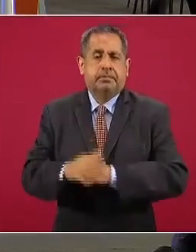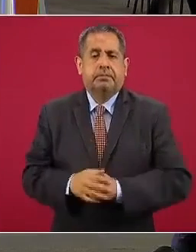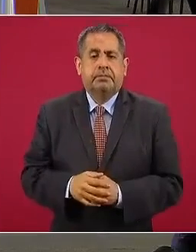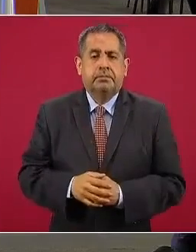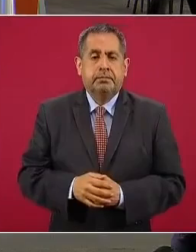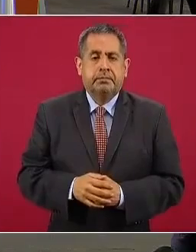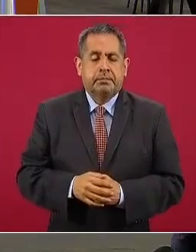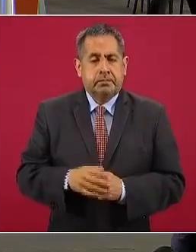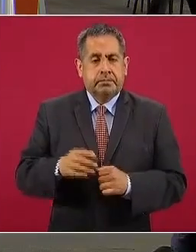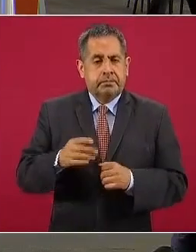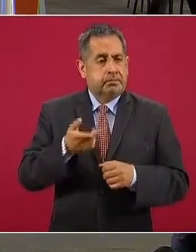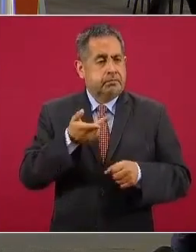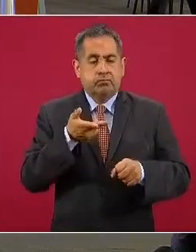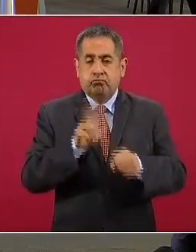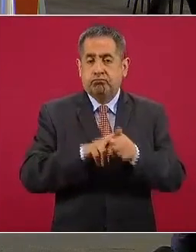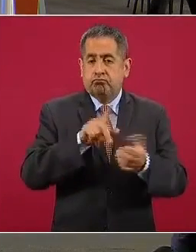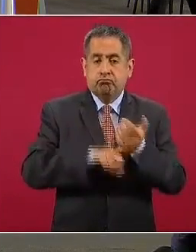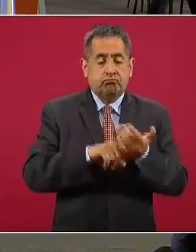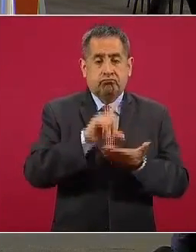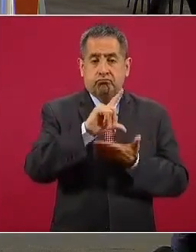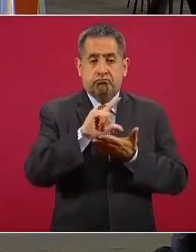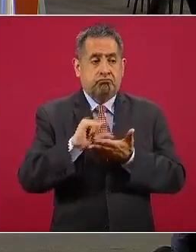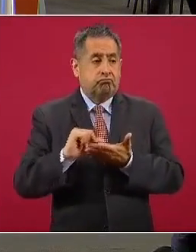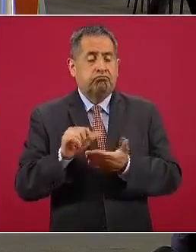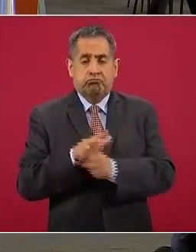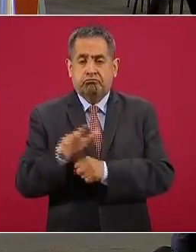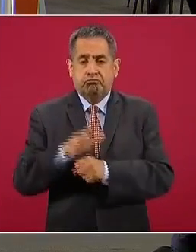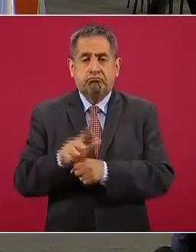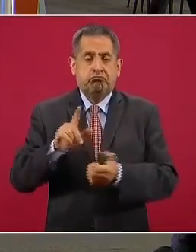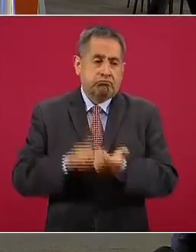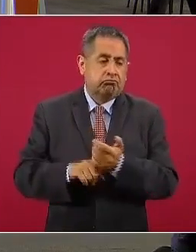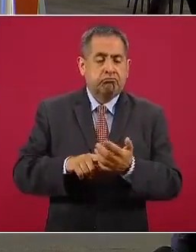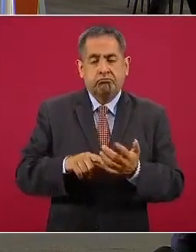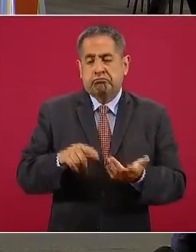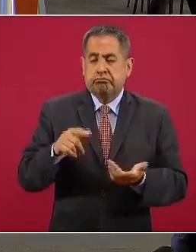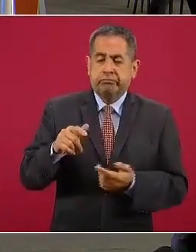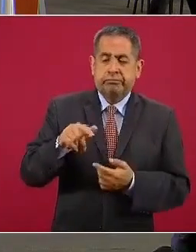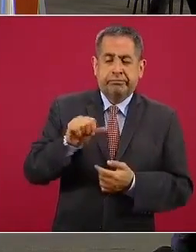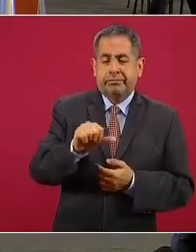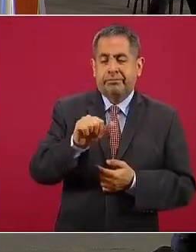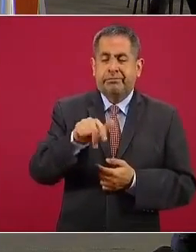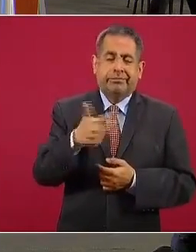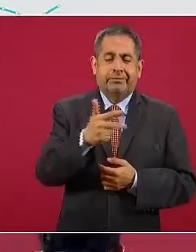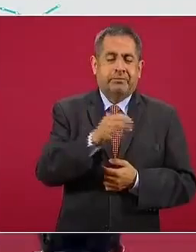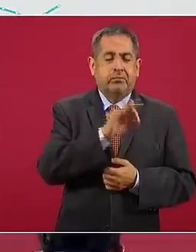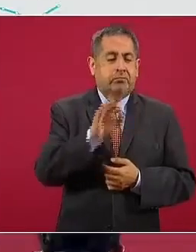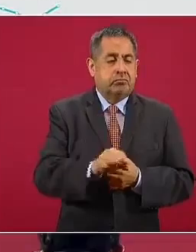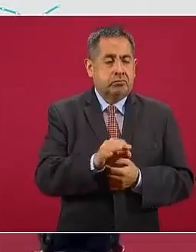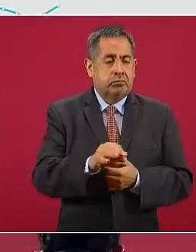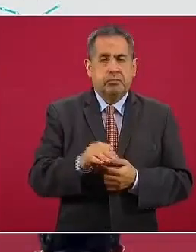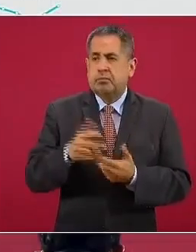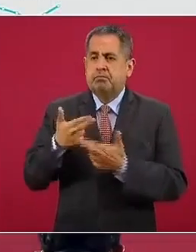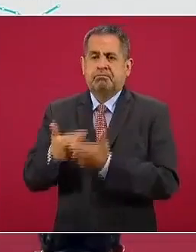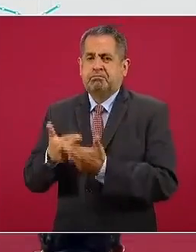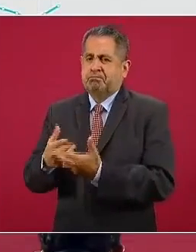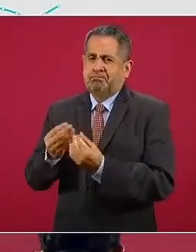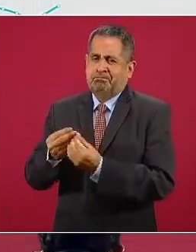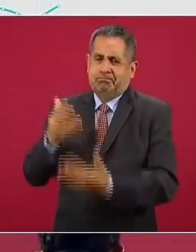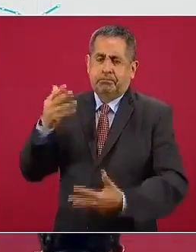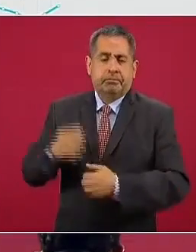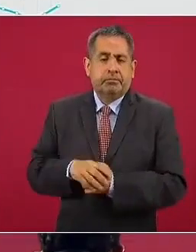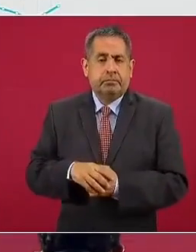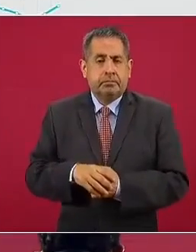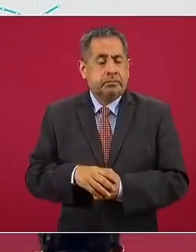con una reducción sostenida en la hospitalización 16 y 13% respectivamente. La siguiente. Tamaulipas es